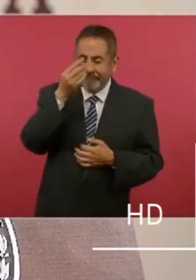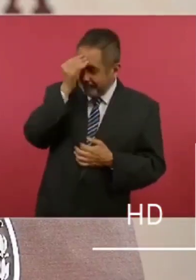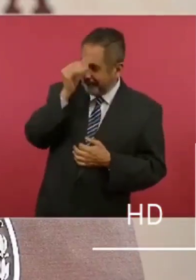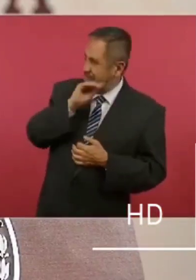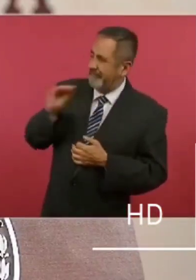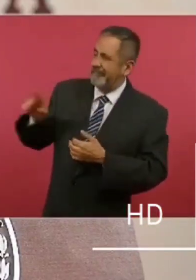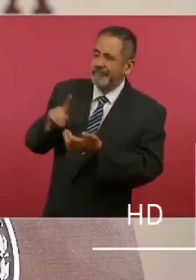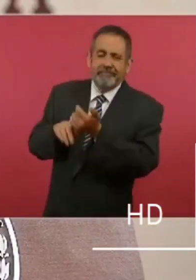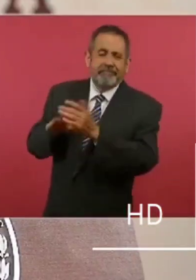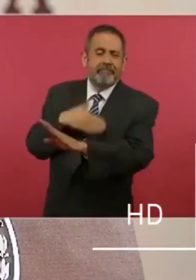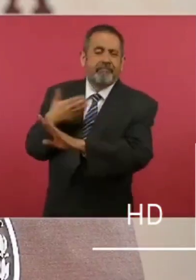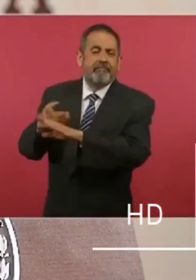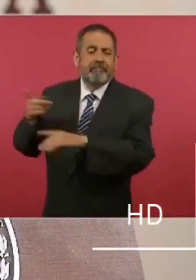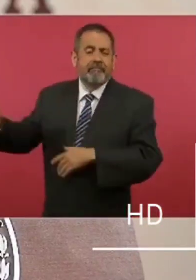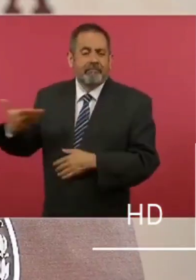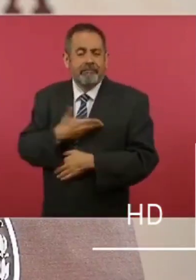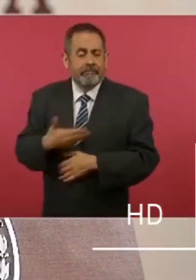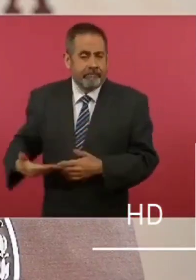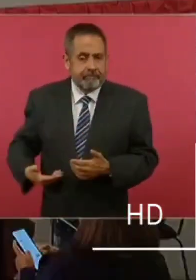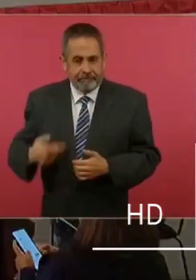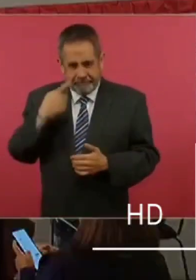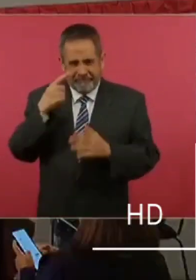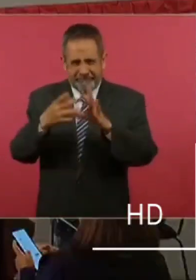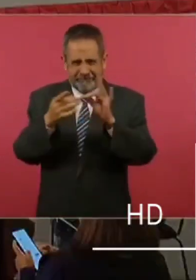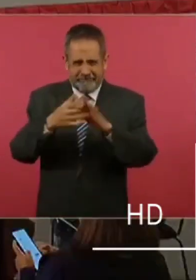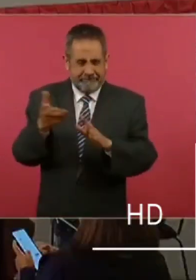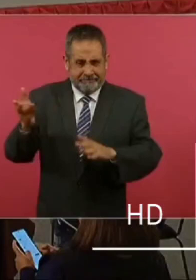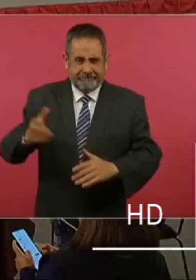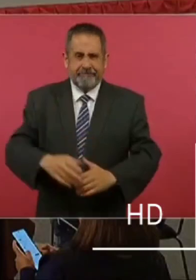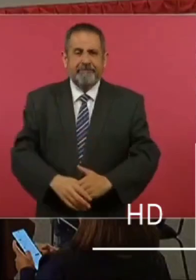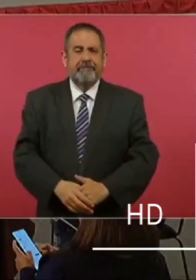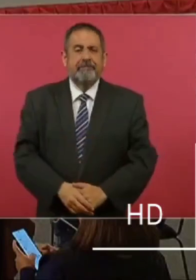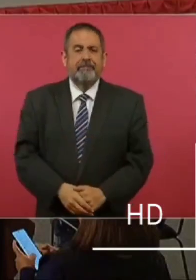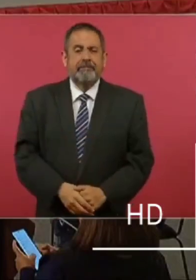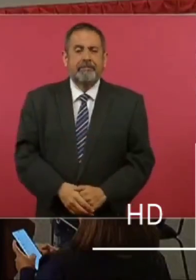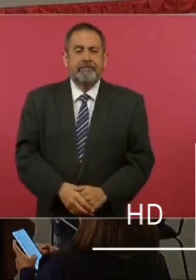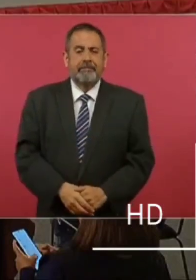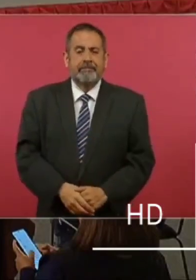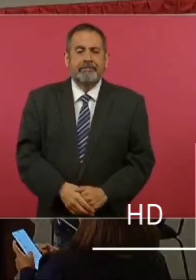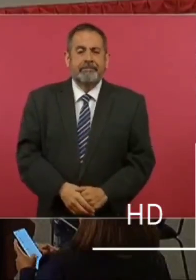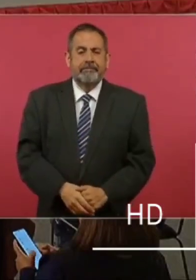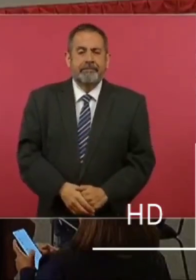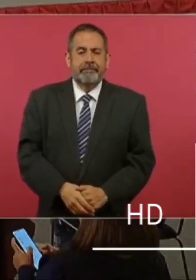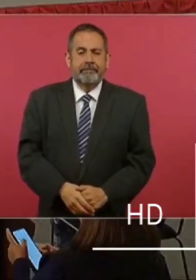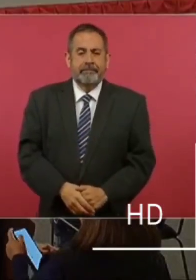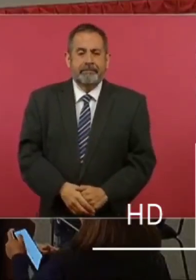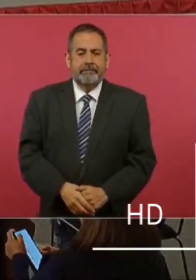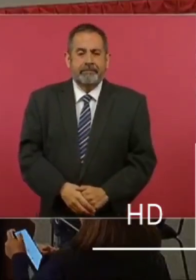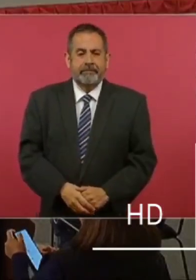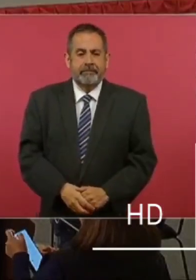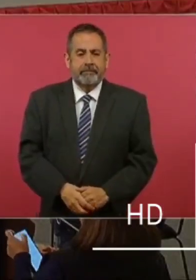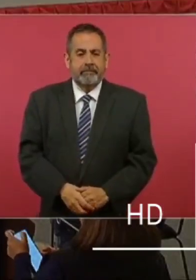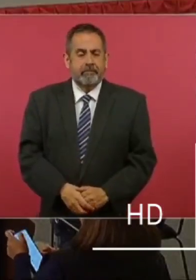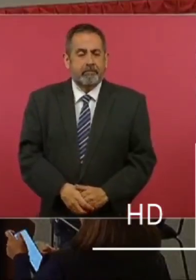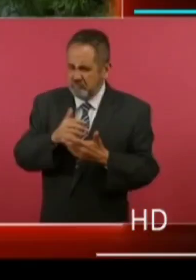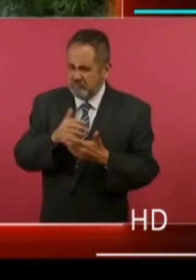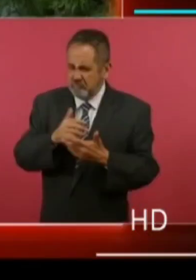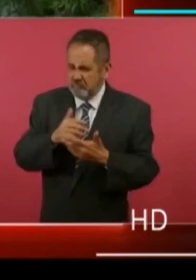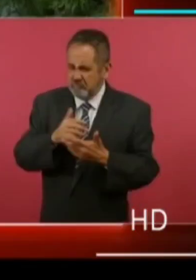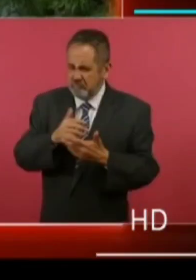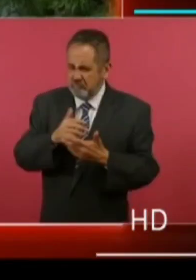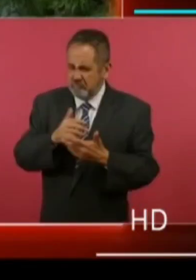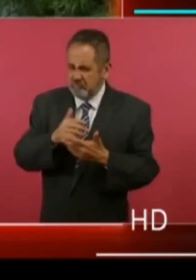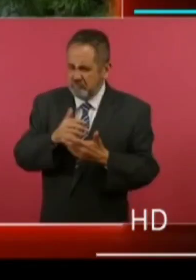del mandatario federal. Vamos a ver este video, por favor. Bueno, yo nada más quiero saber en qué